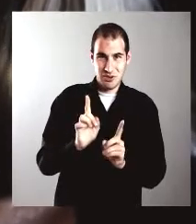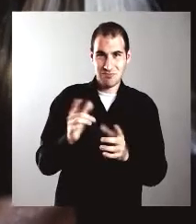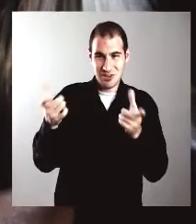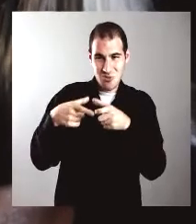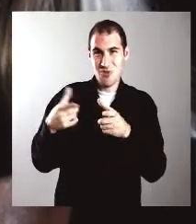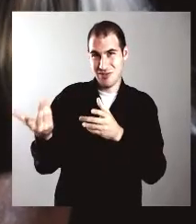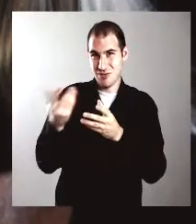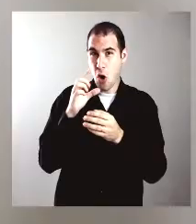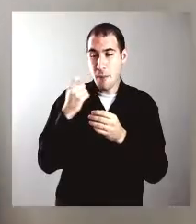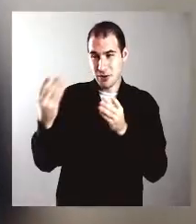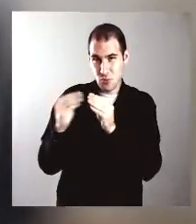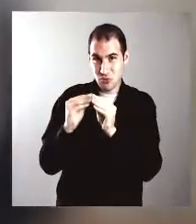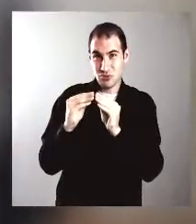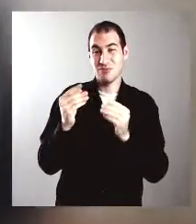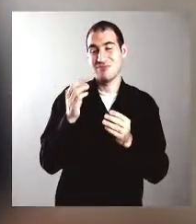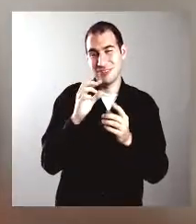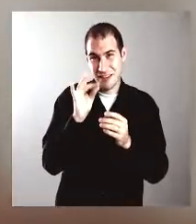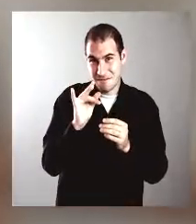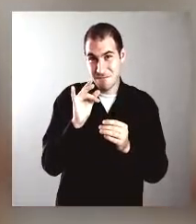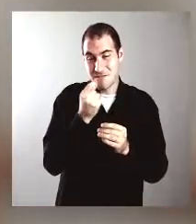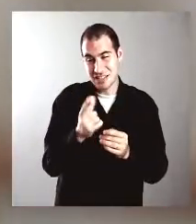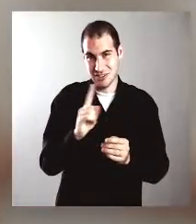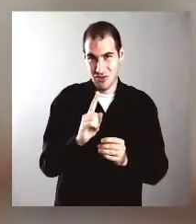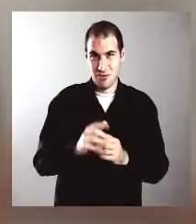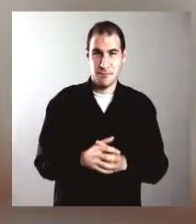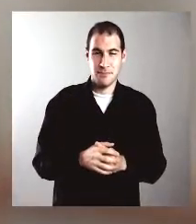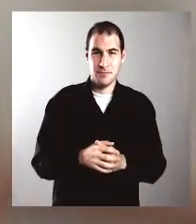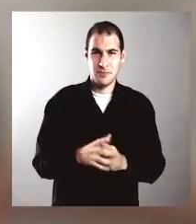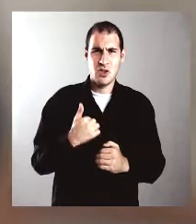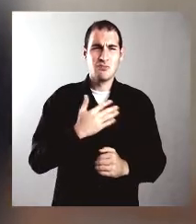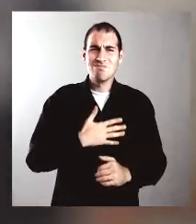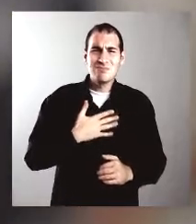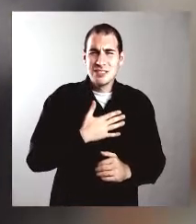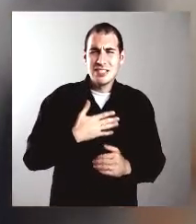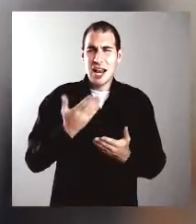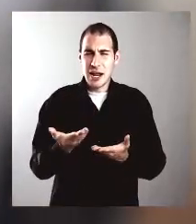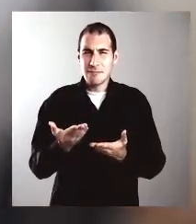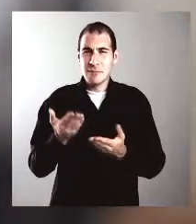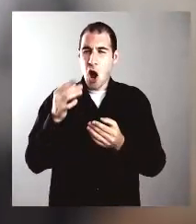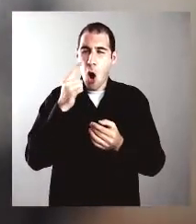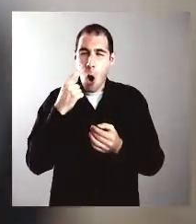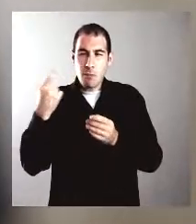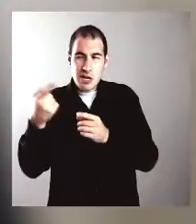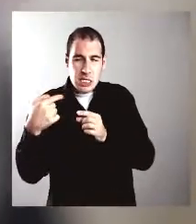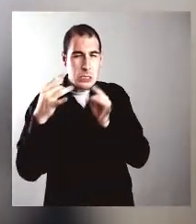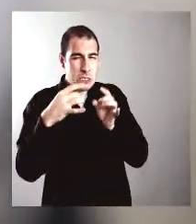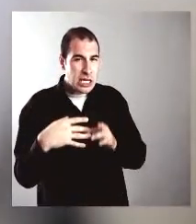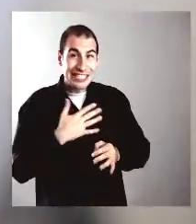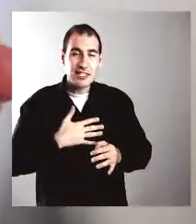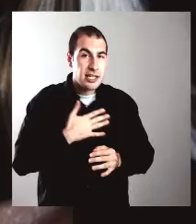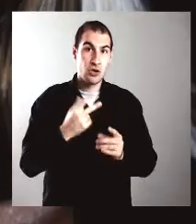Pero realmente nunca he sentido ninguna